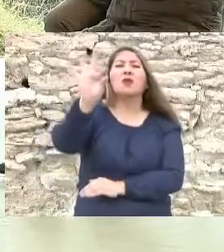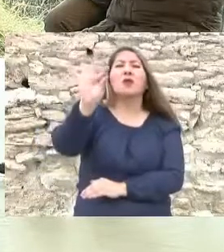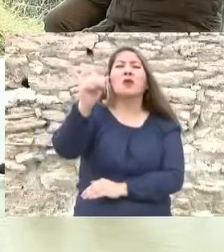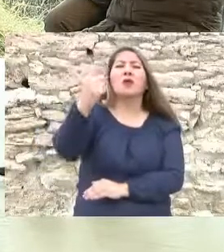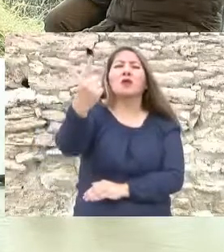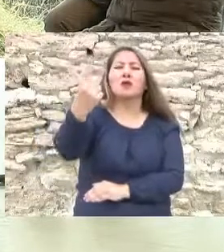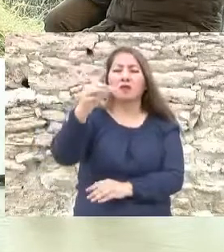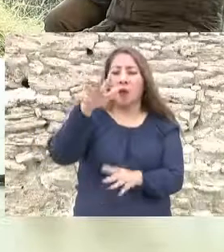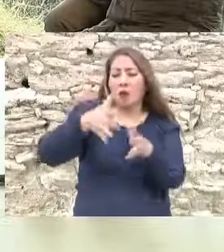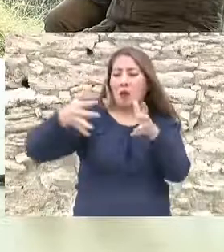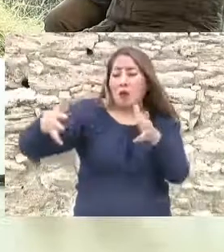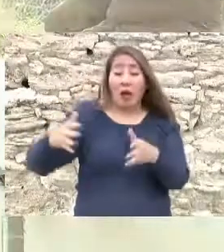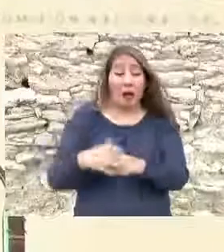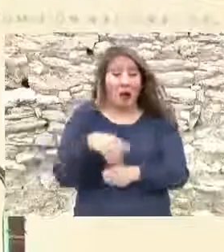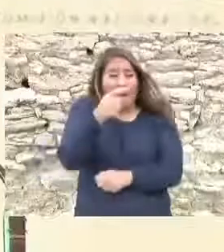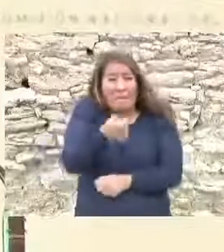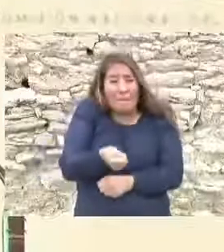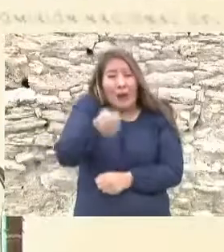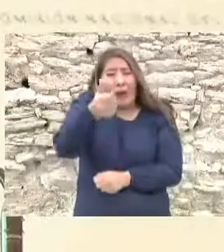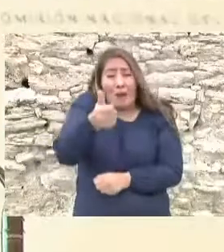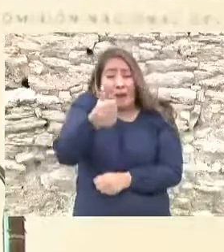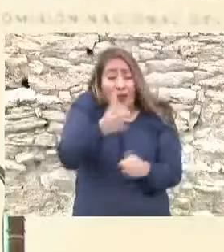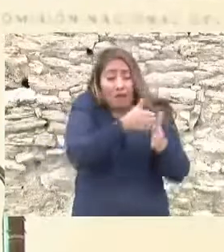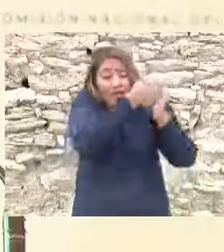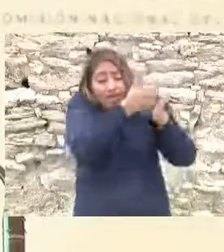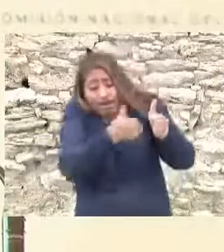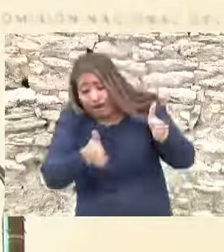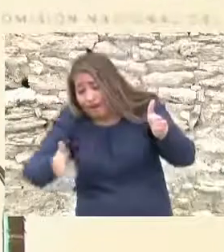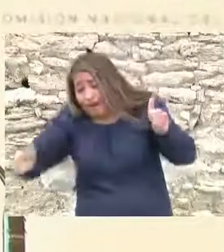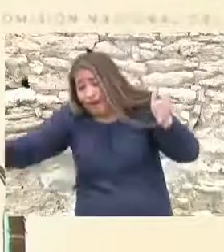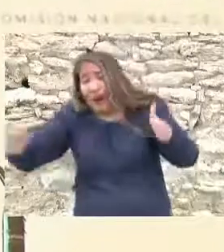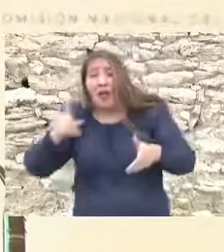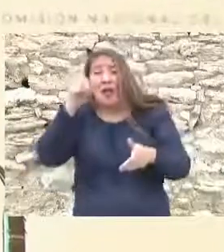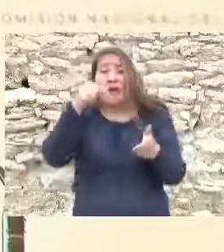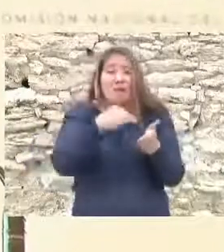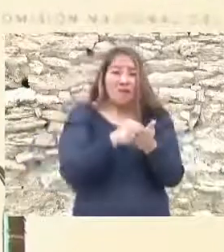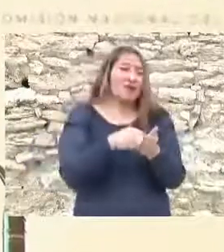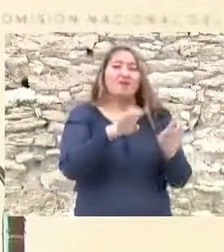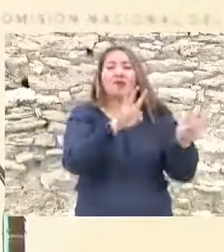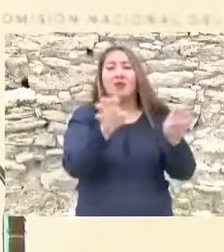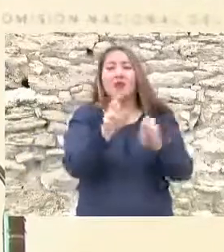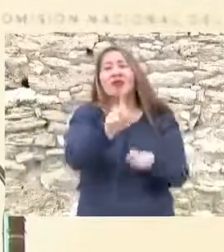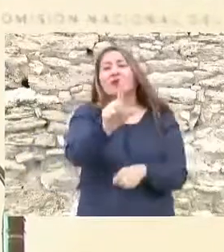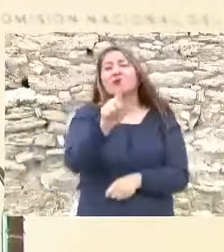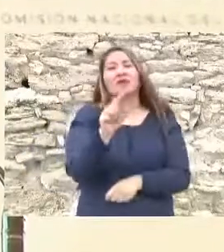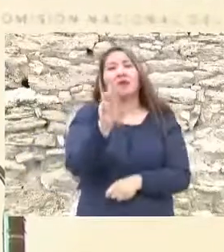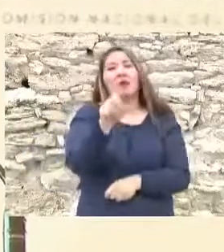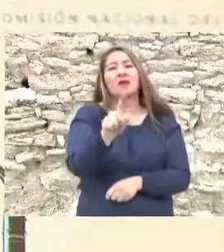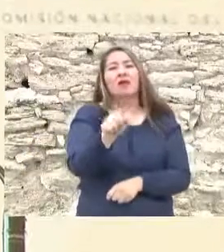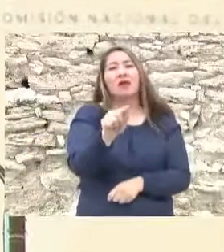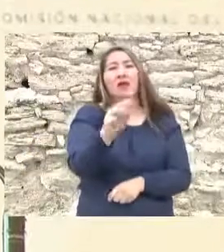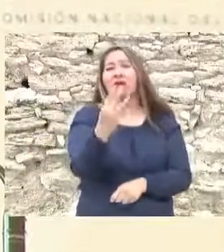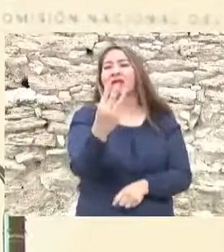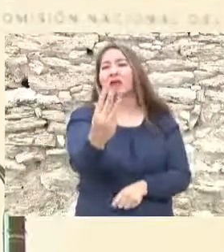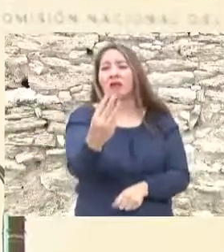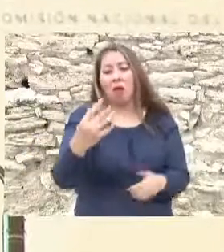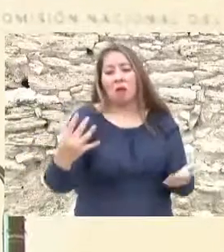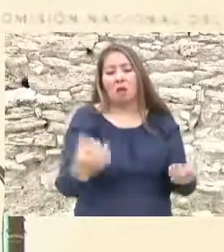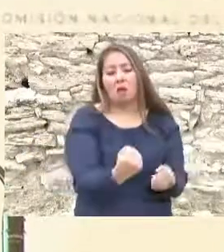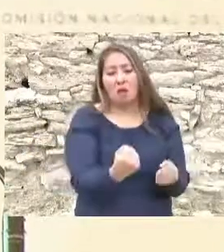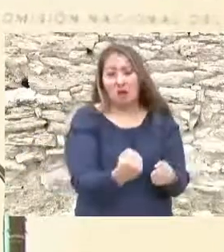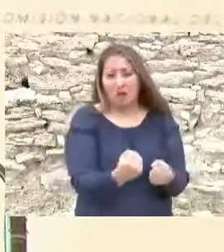1973, y como dije con el apoyo de todos los involucrados, se logró